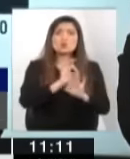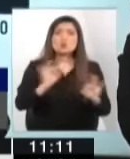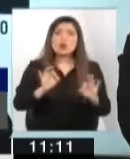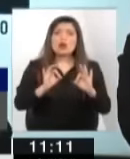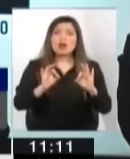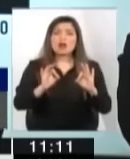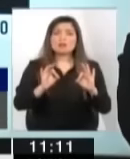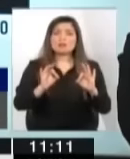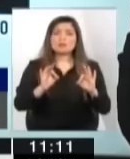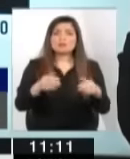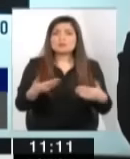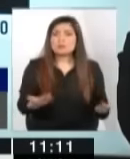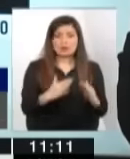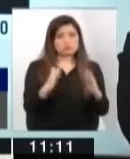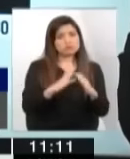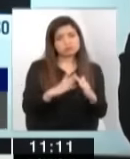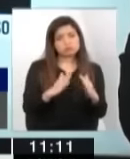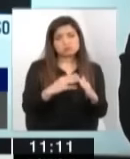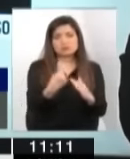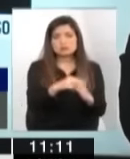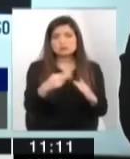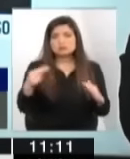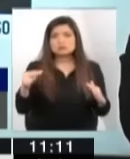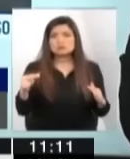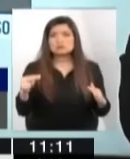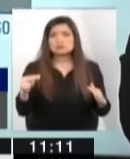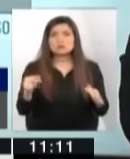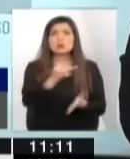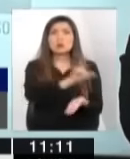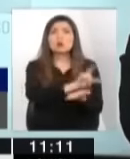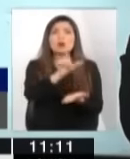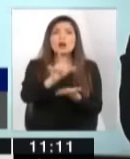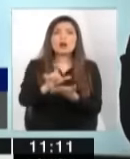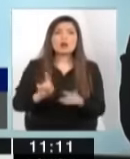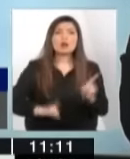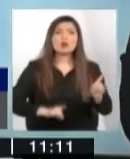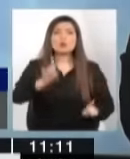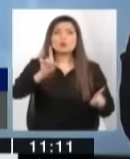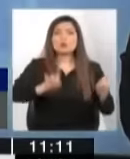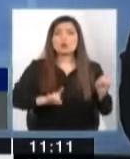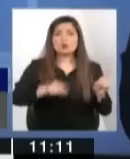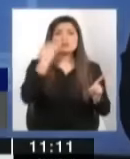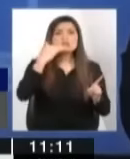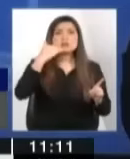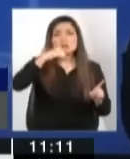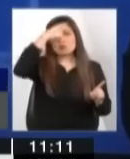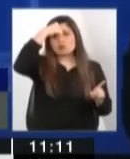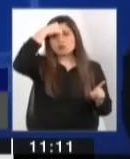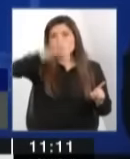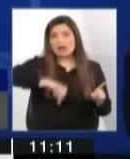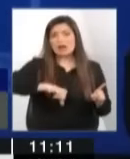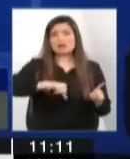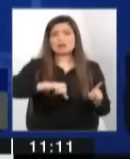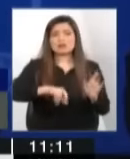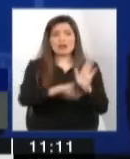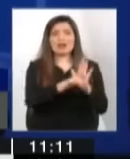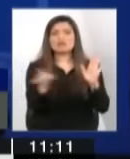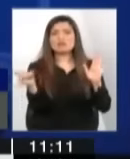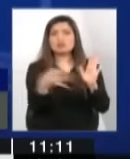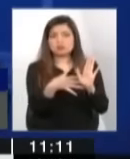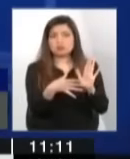No han ido a estos lugares que tienen que ver con las condenas de niños infractores de ley. Entonces, ¿cómo pueden legislar